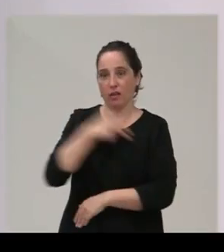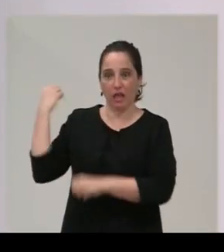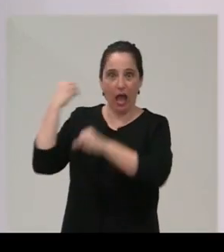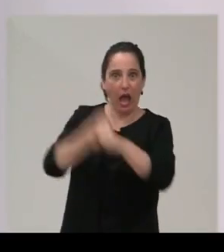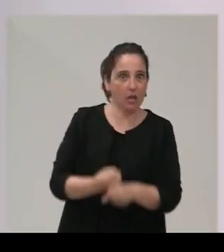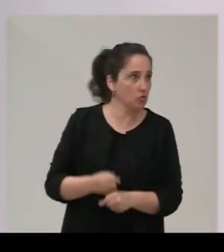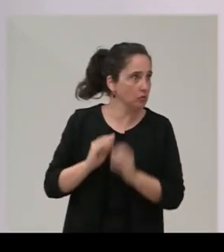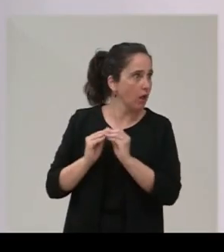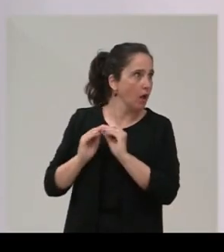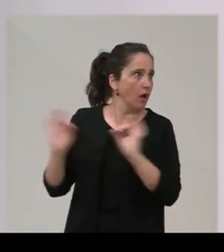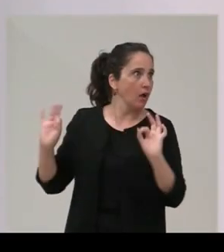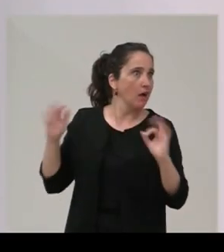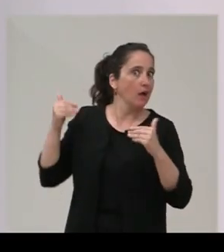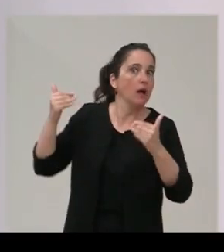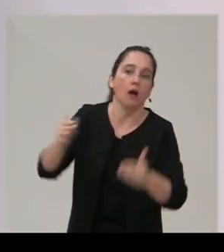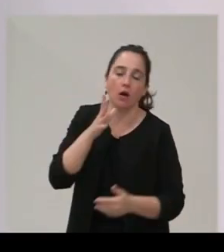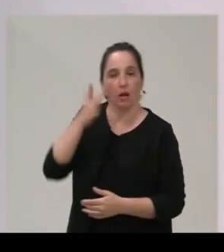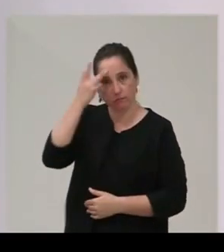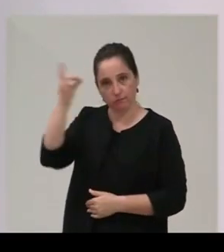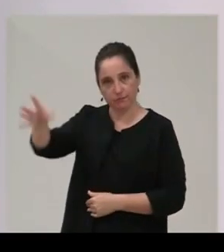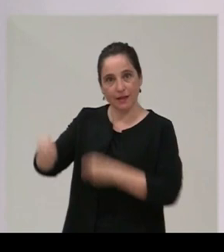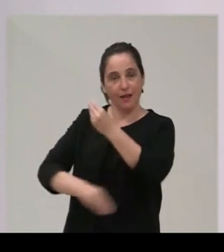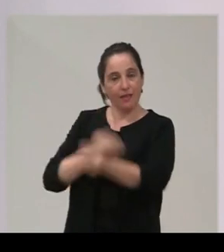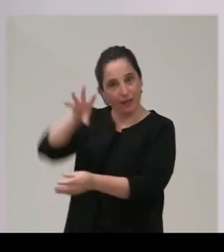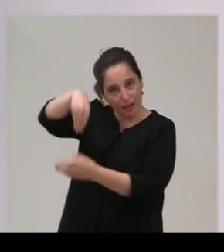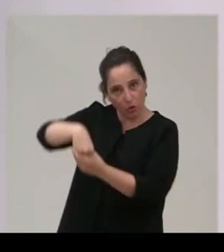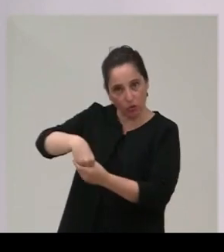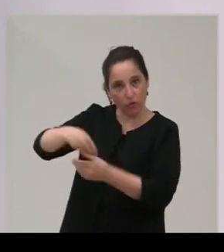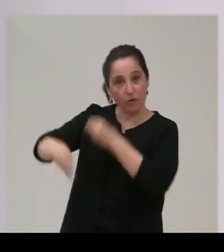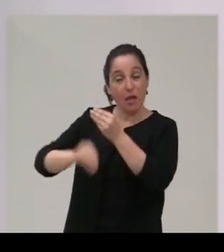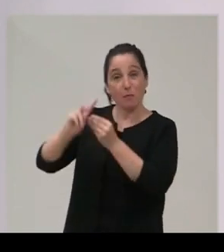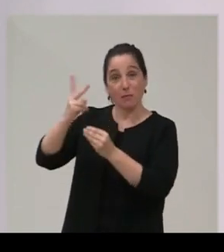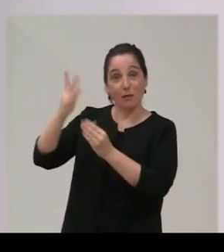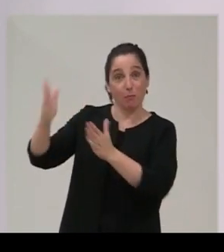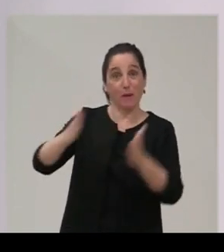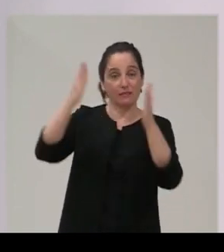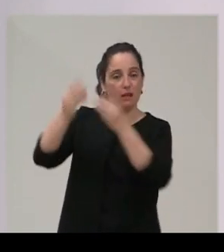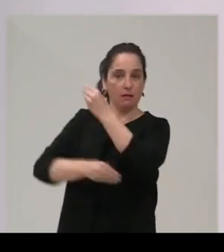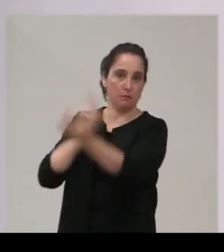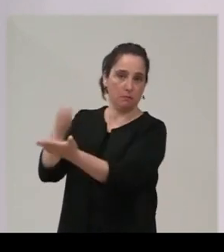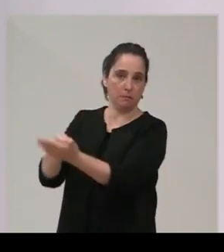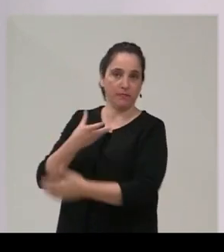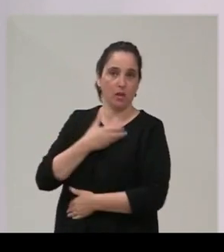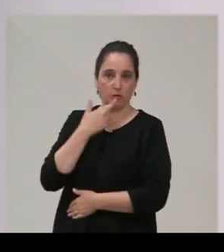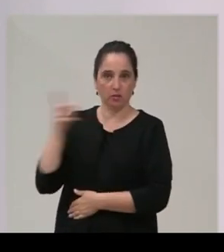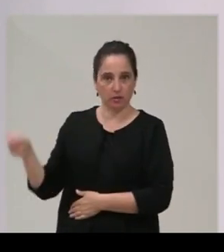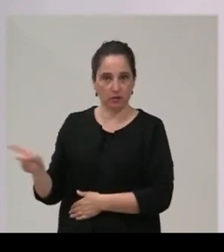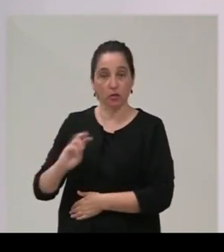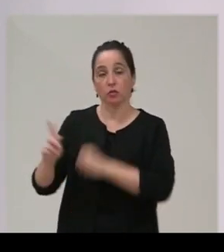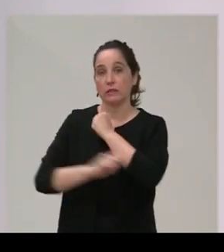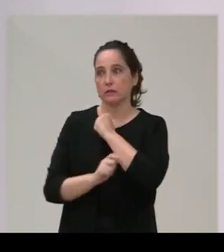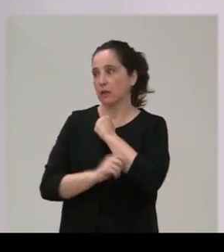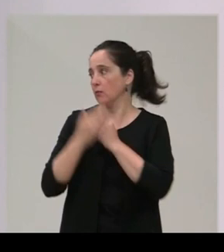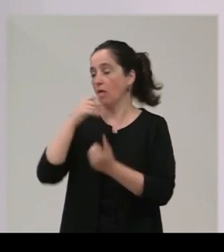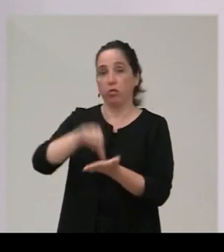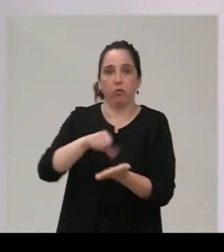años pero nunca la han ejecutado ahora además de estar incluida se ejecutará y proyectos estratégicos para